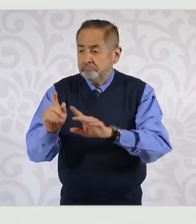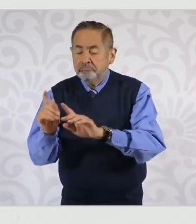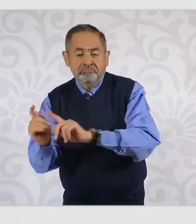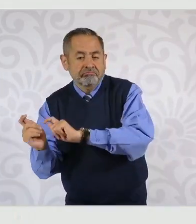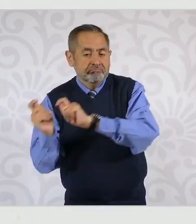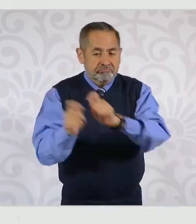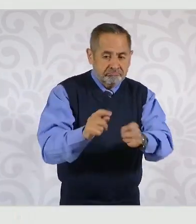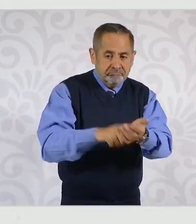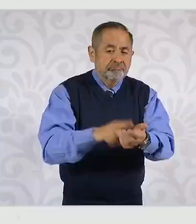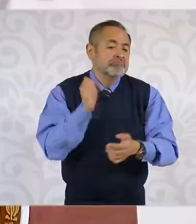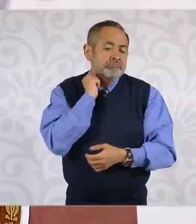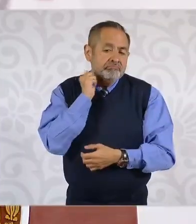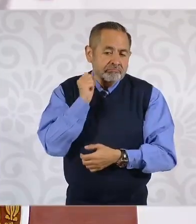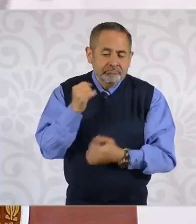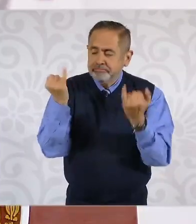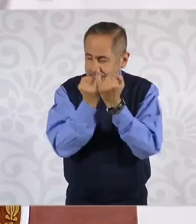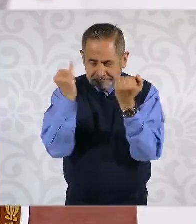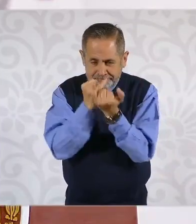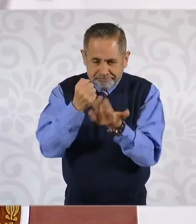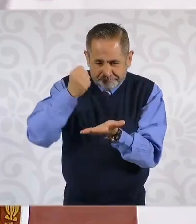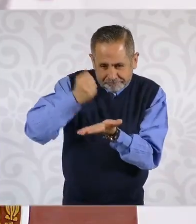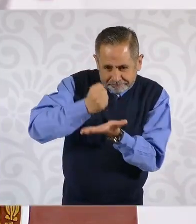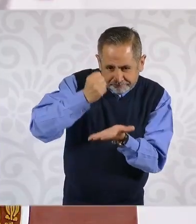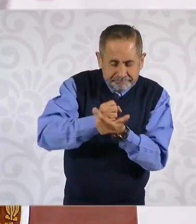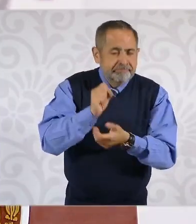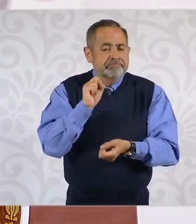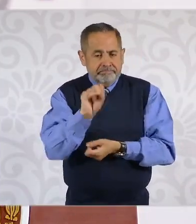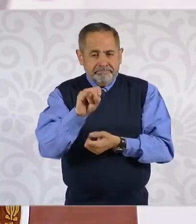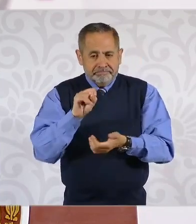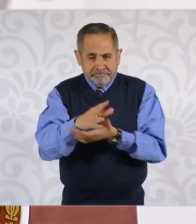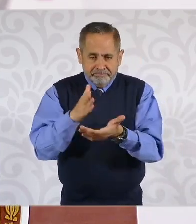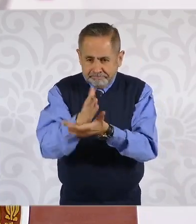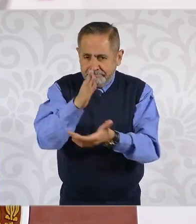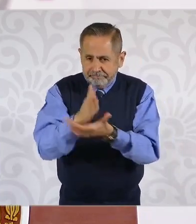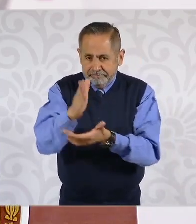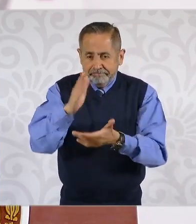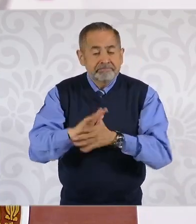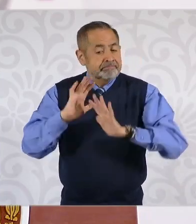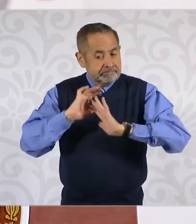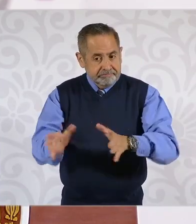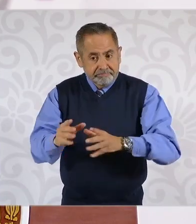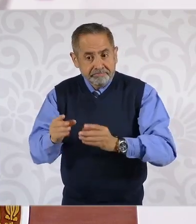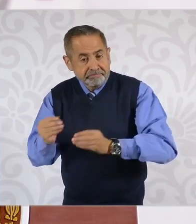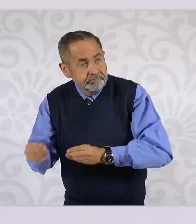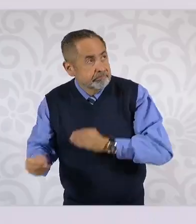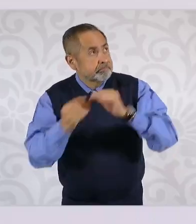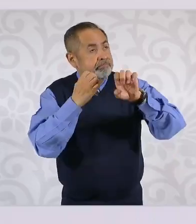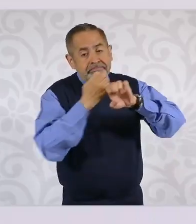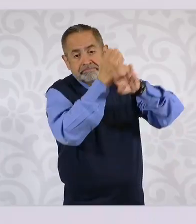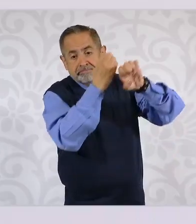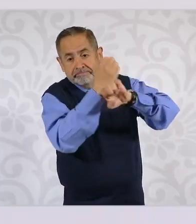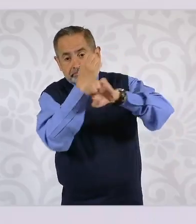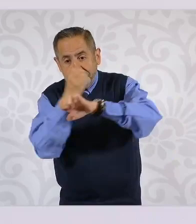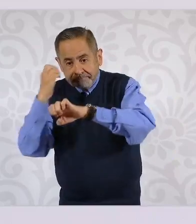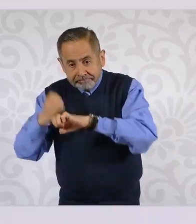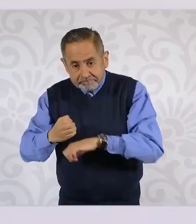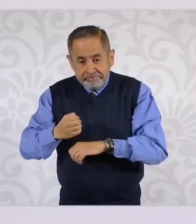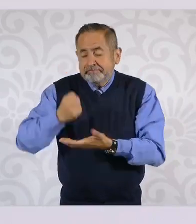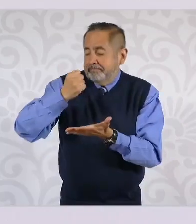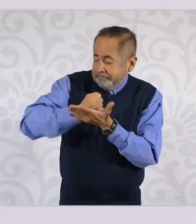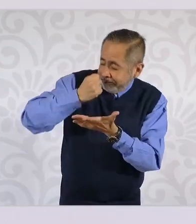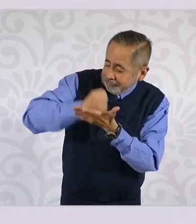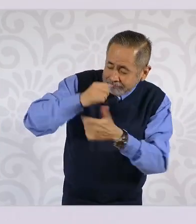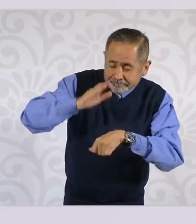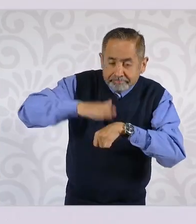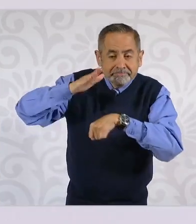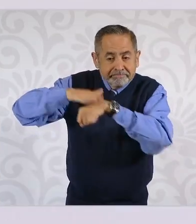y resulta que votan las dos terceras partes, y después se va a los estados y resulta que votan más de las dos